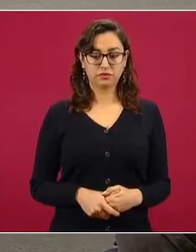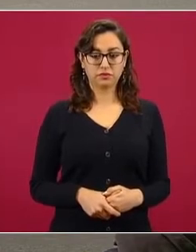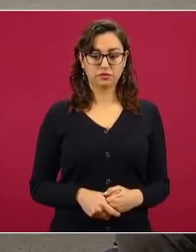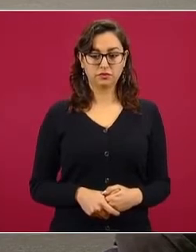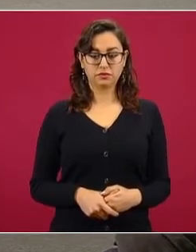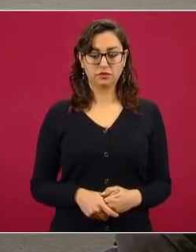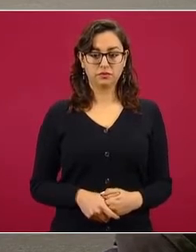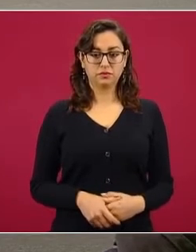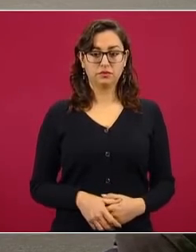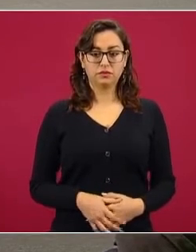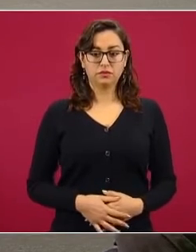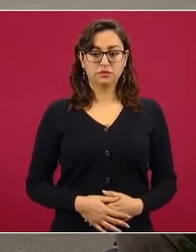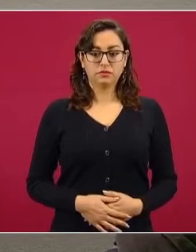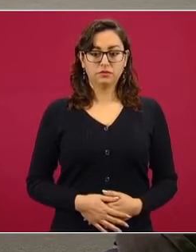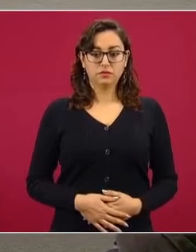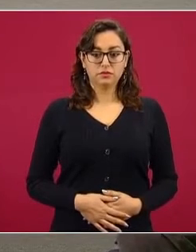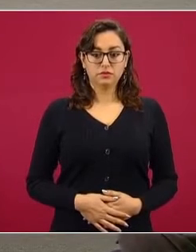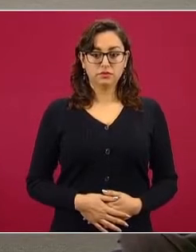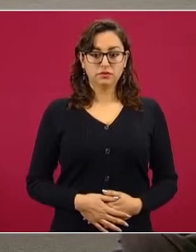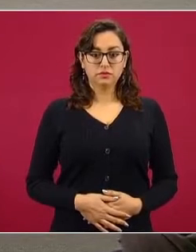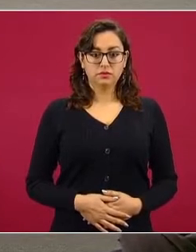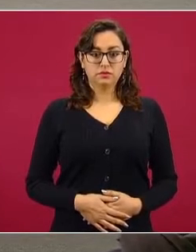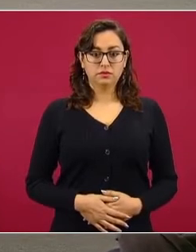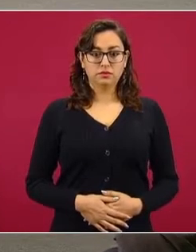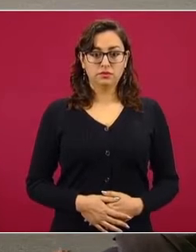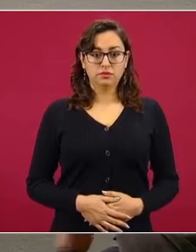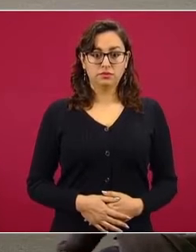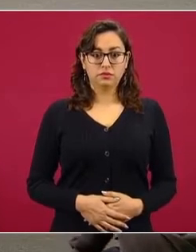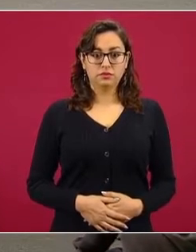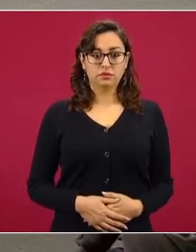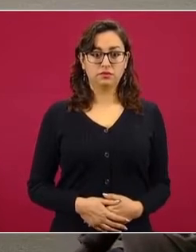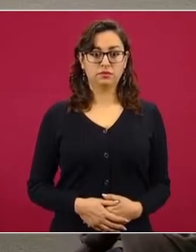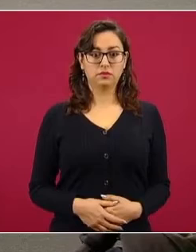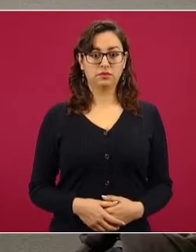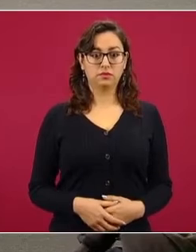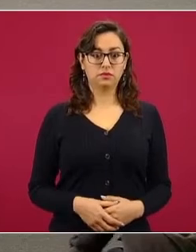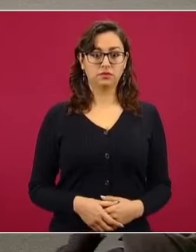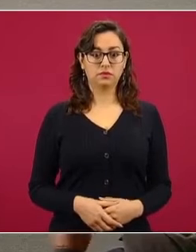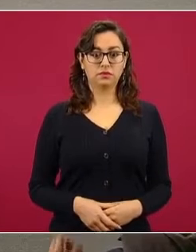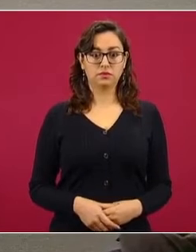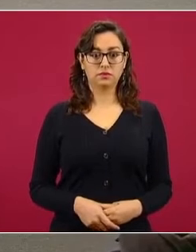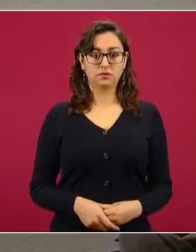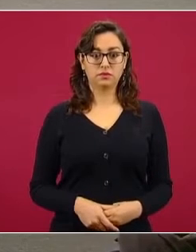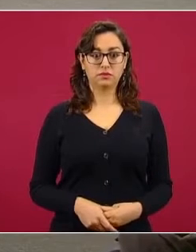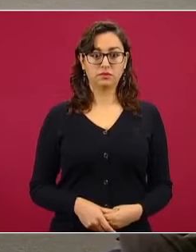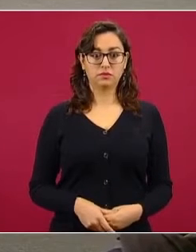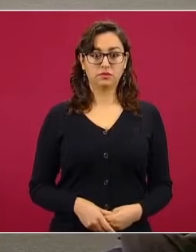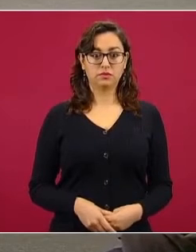Síguele. Síguele. Síguele. efectividad de transmisión